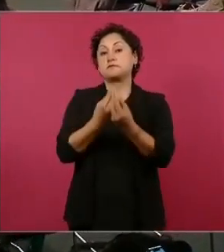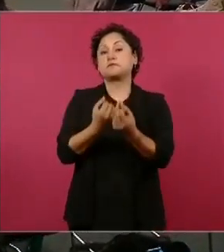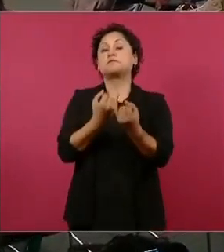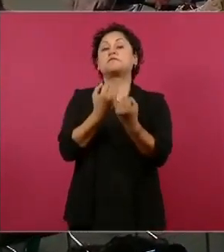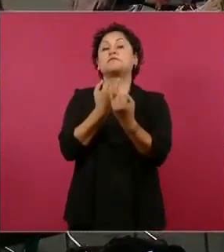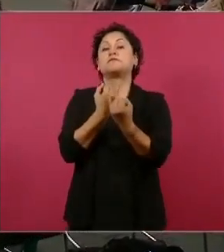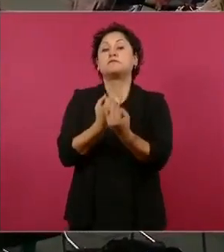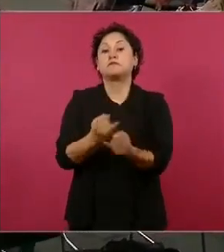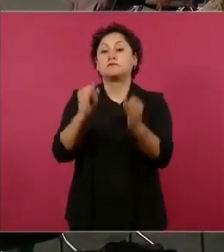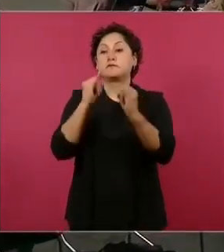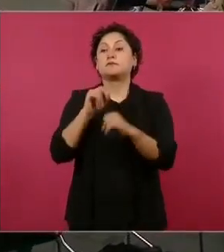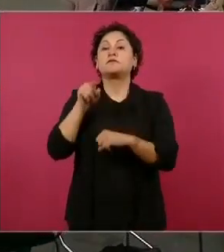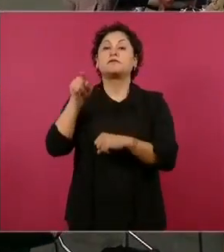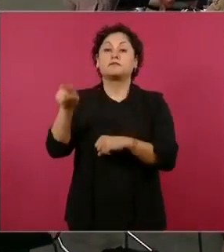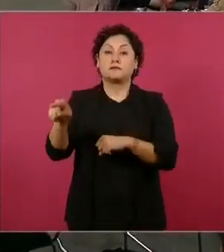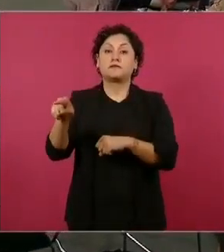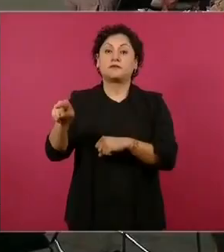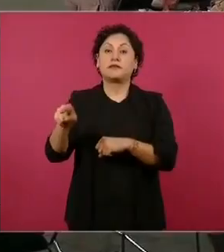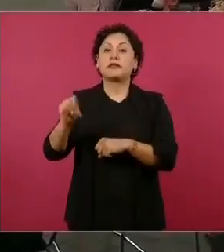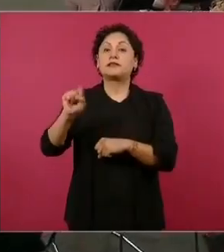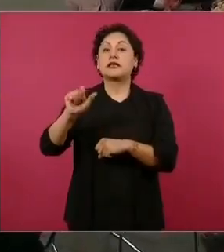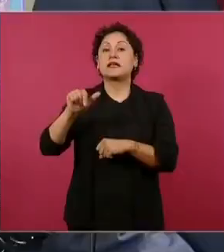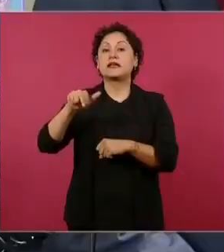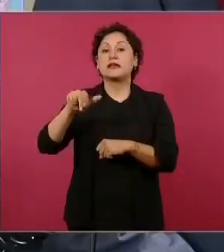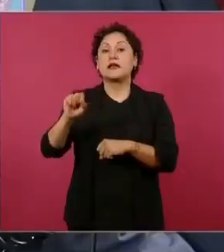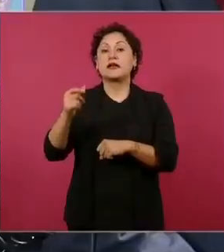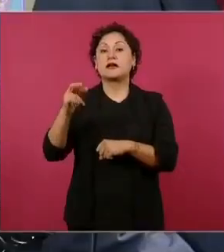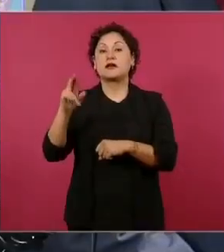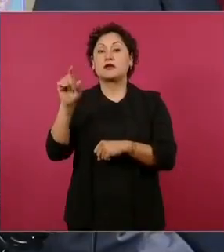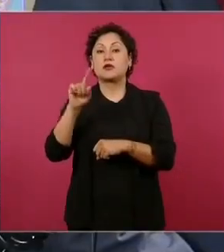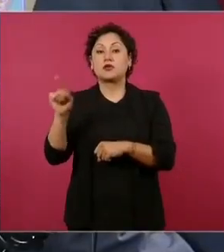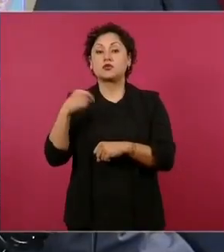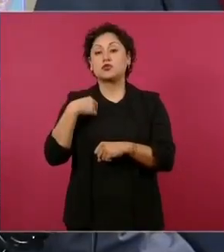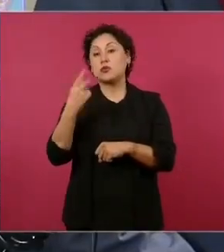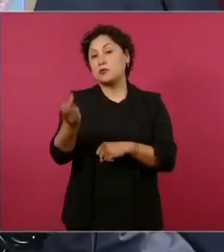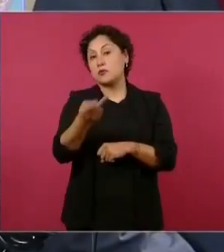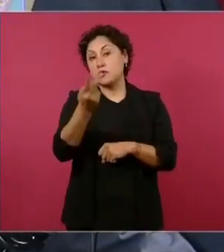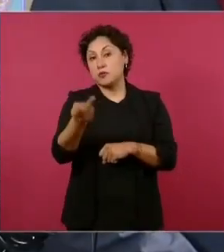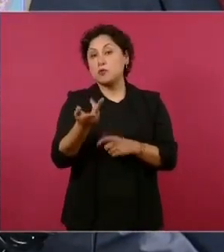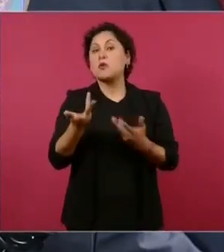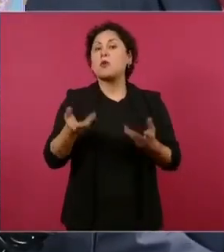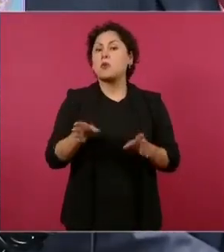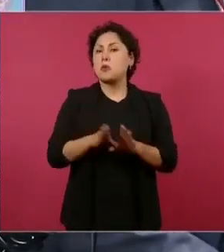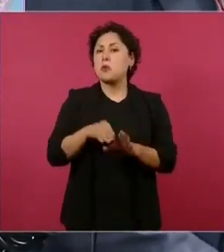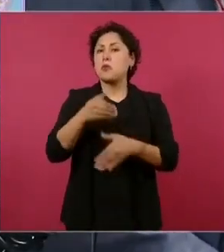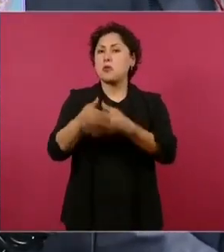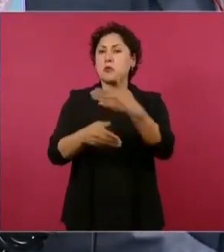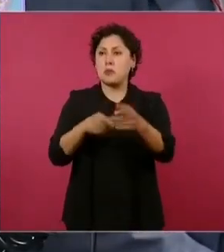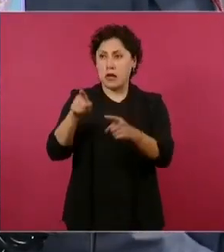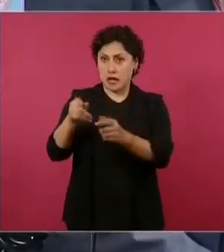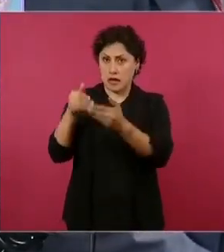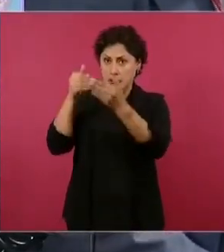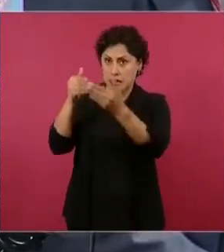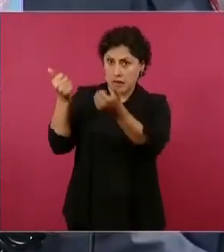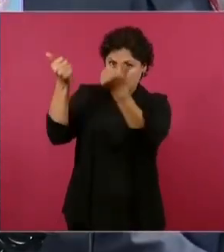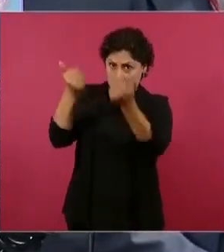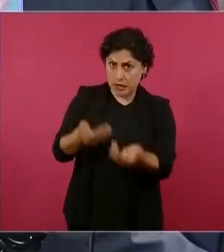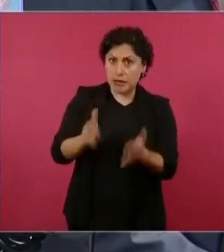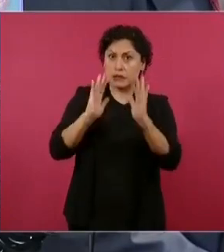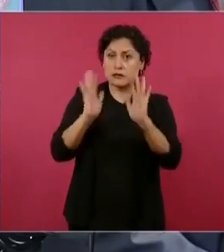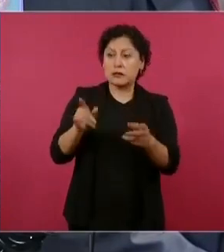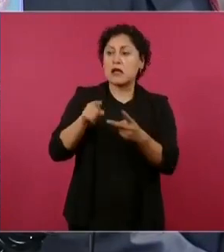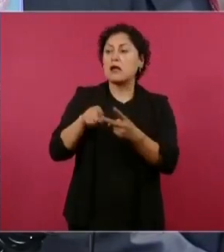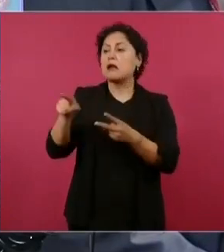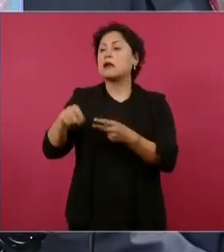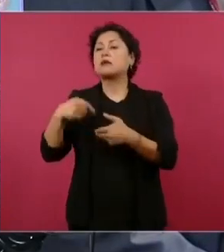en Salina Cruz. Quisiera preguntarle cómo va el proceso, si ya han arribado algunos buques, si ya se tiene algún tipo de movimiento,